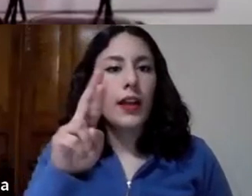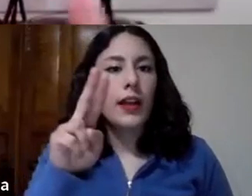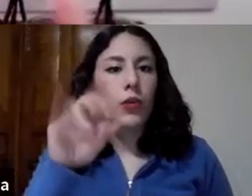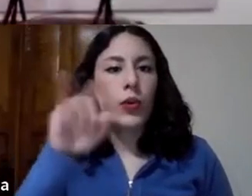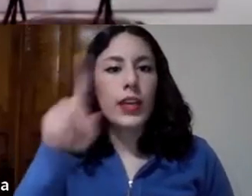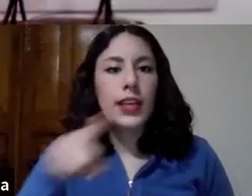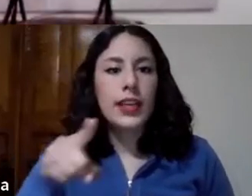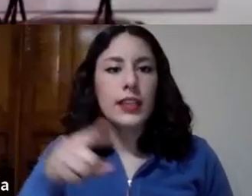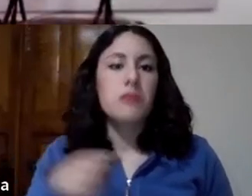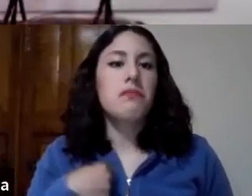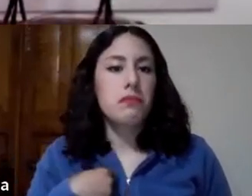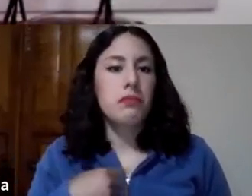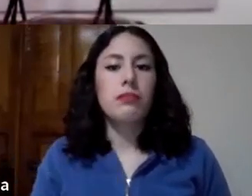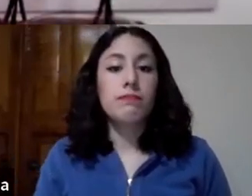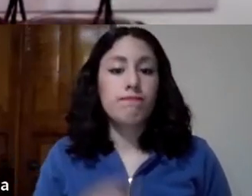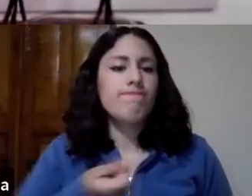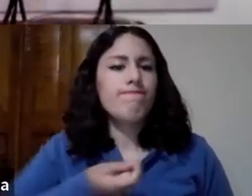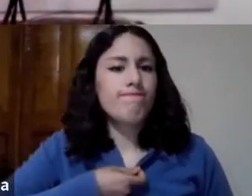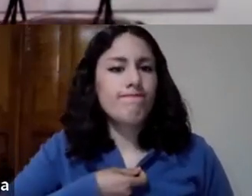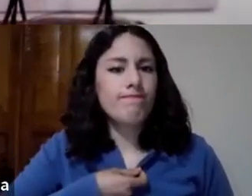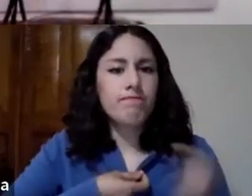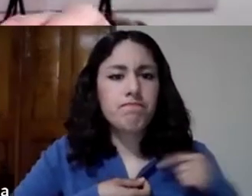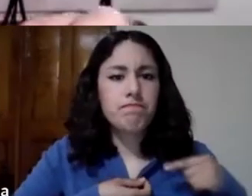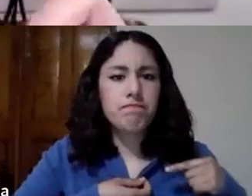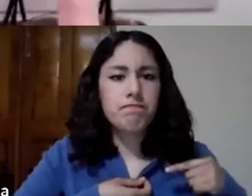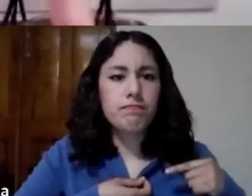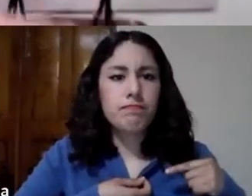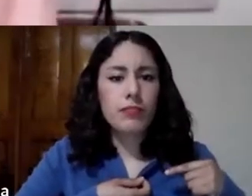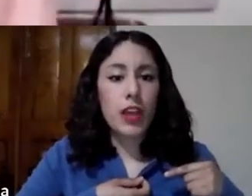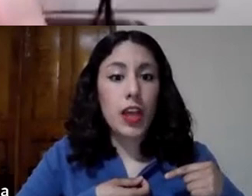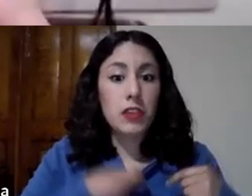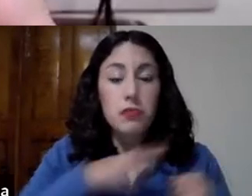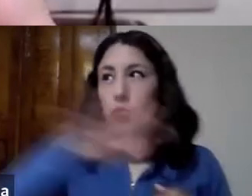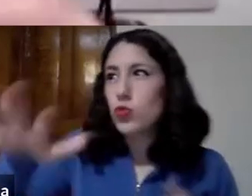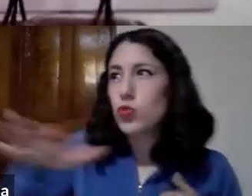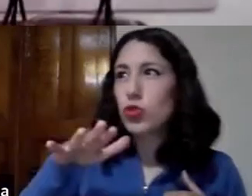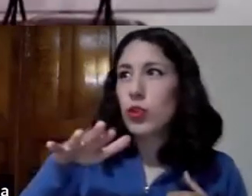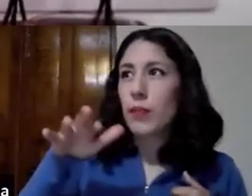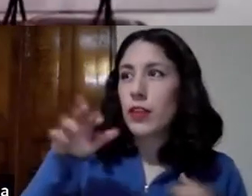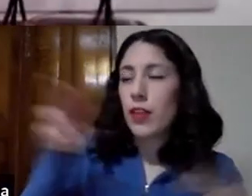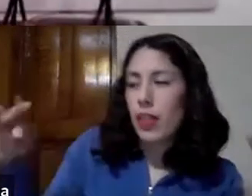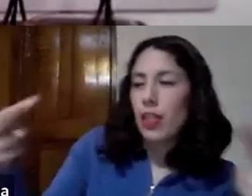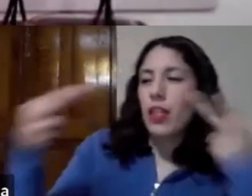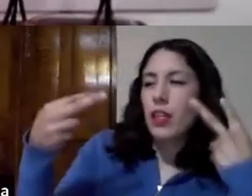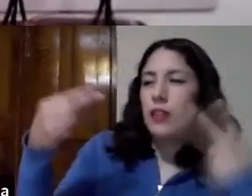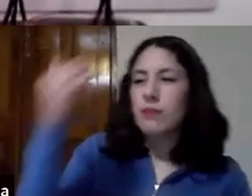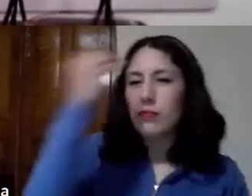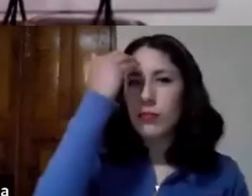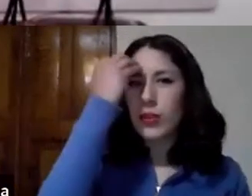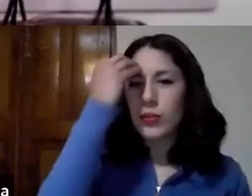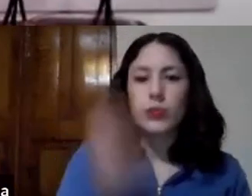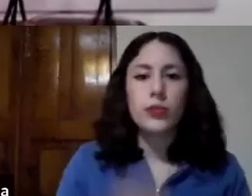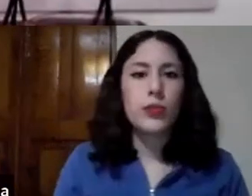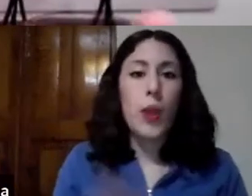y esta identidad es como los otros me encuentran pero cuando